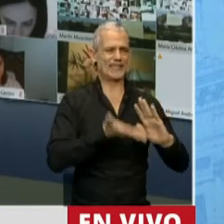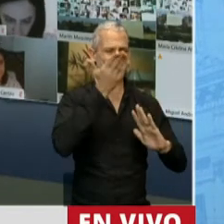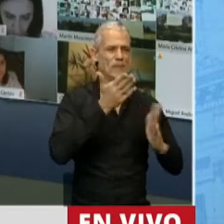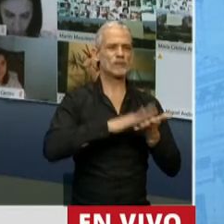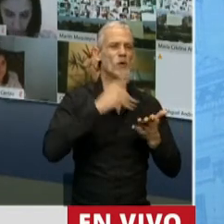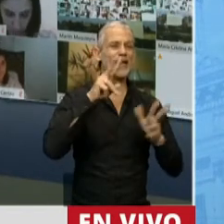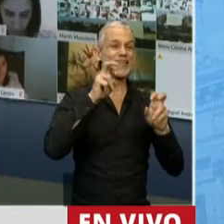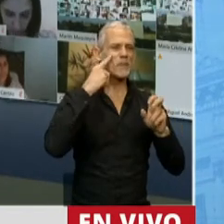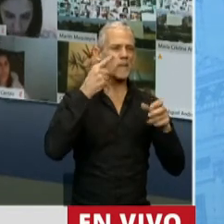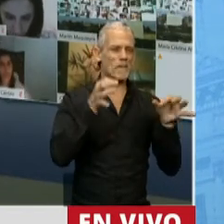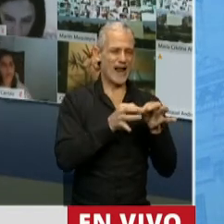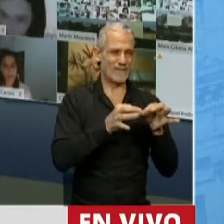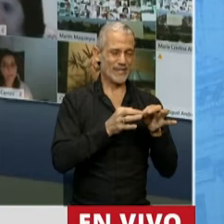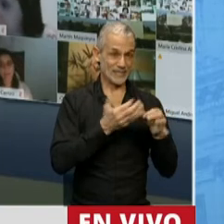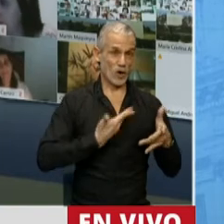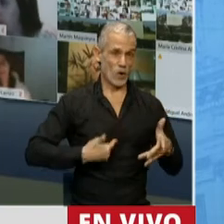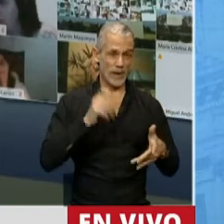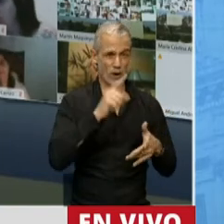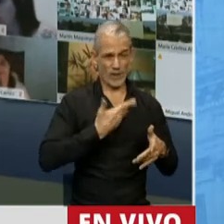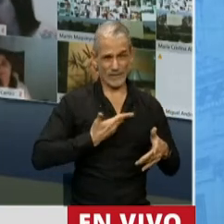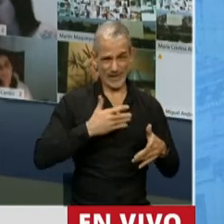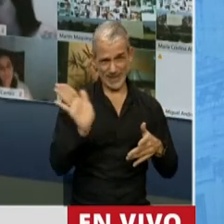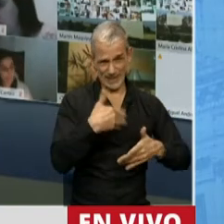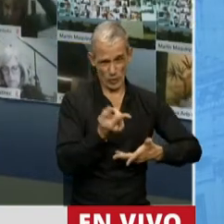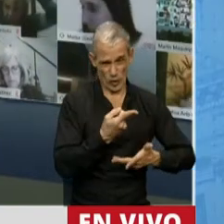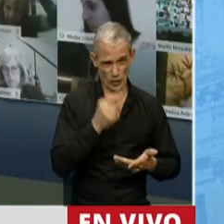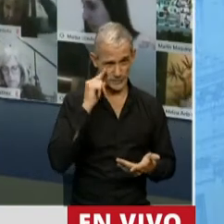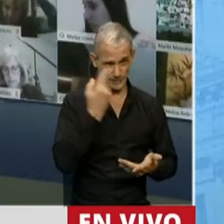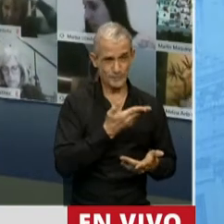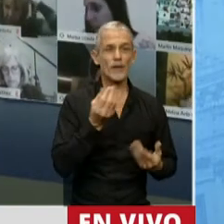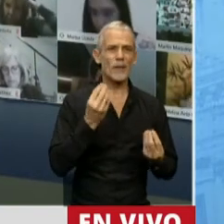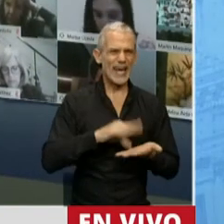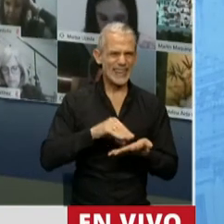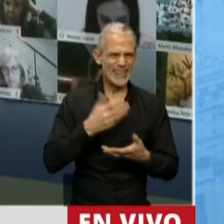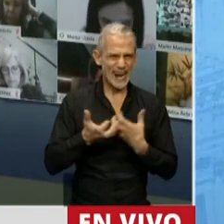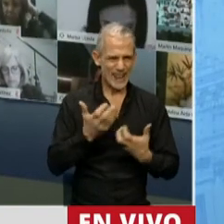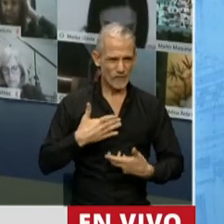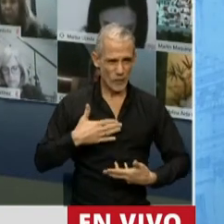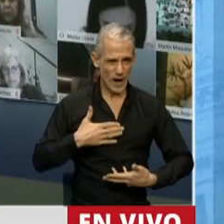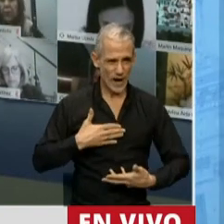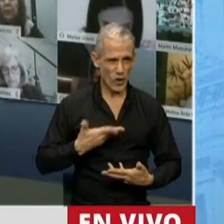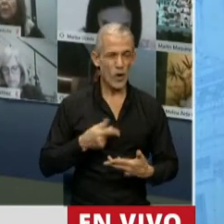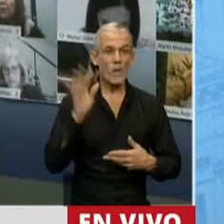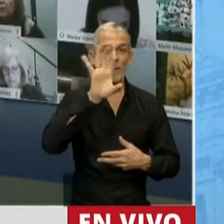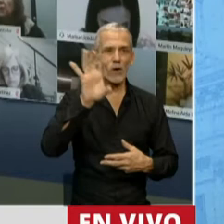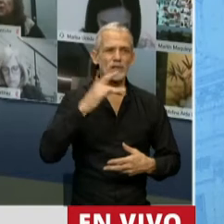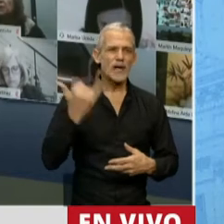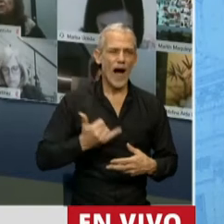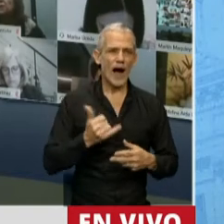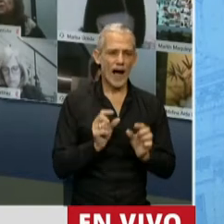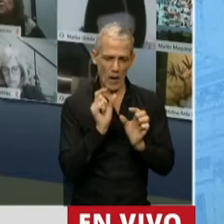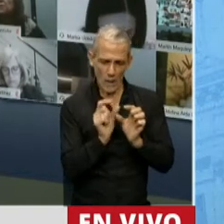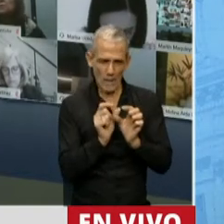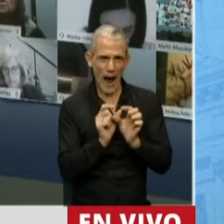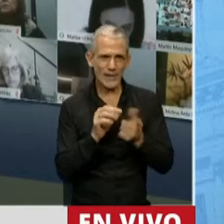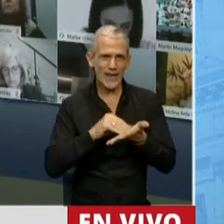a la causa Malvinas el gobierno del frente de todos. Ni hablar que para Tierra del Fuego la provincia que tiene parte de su